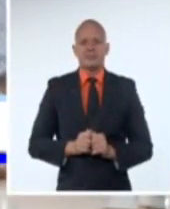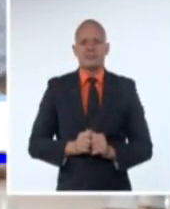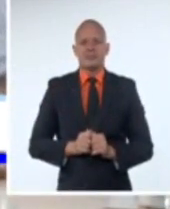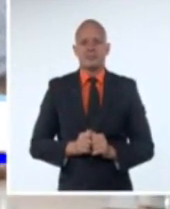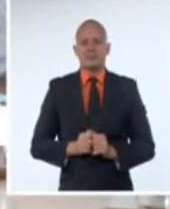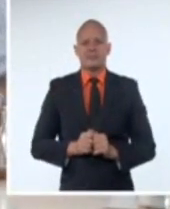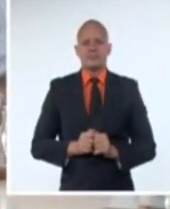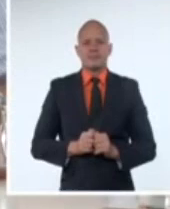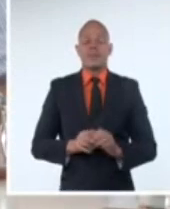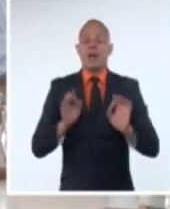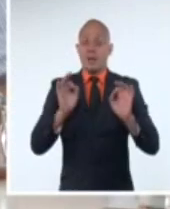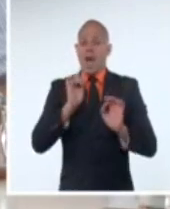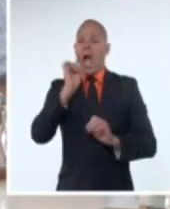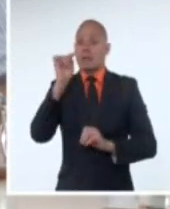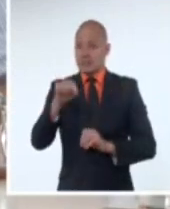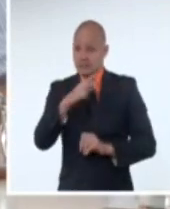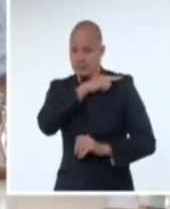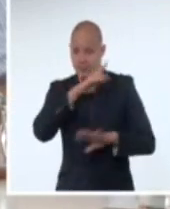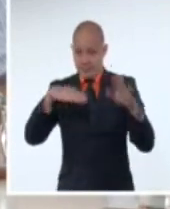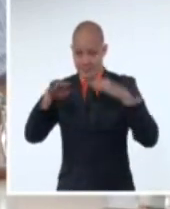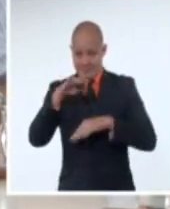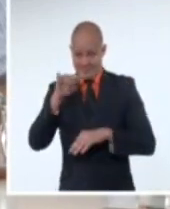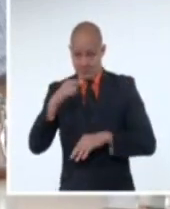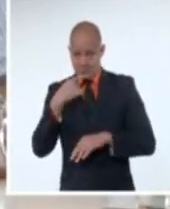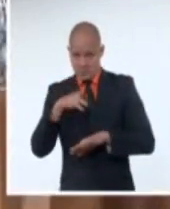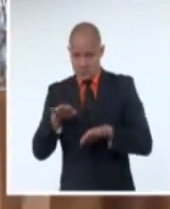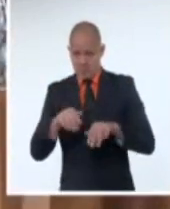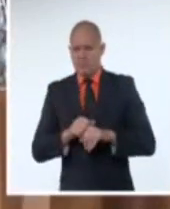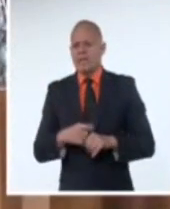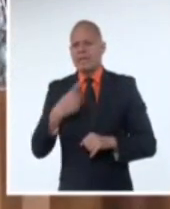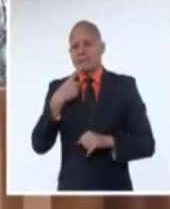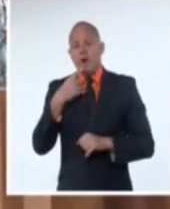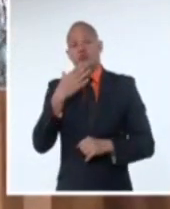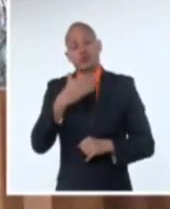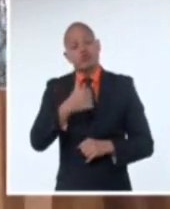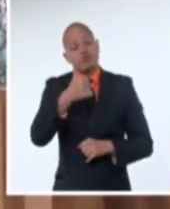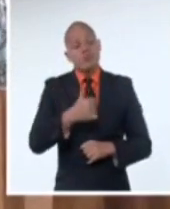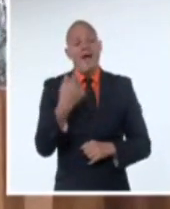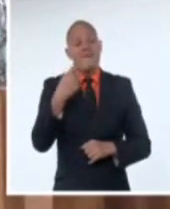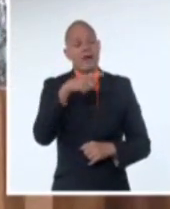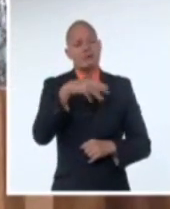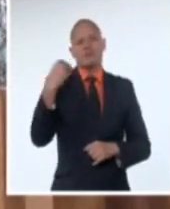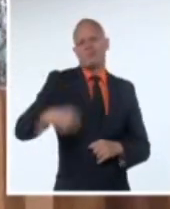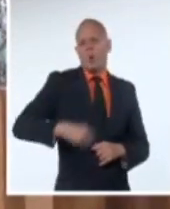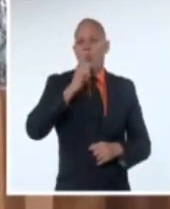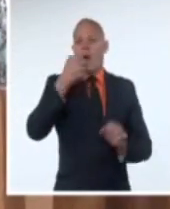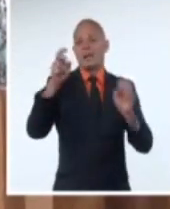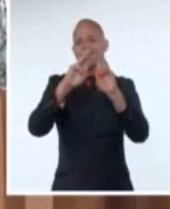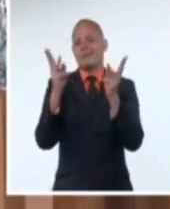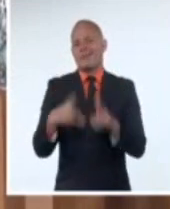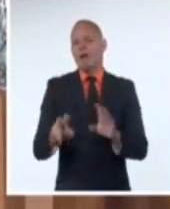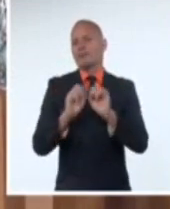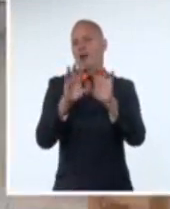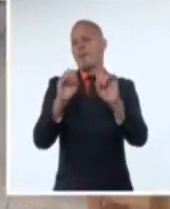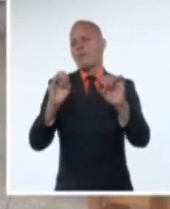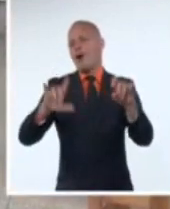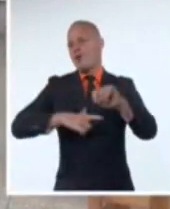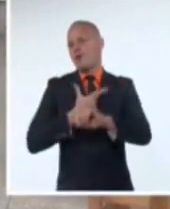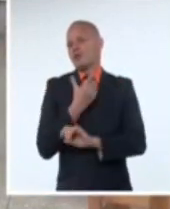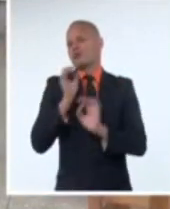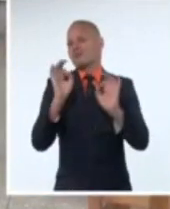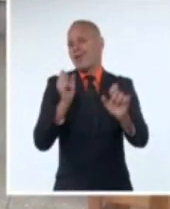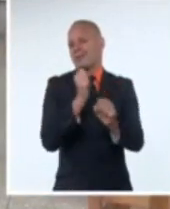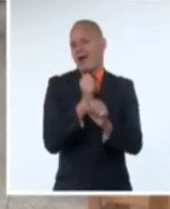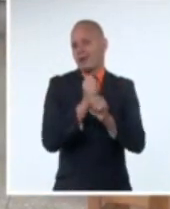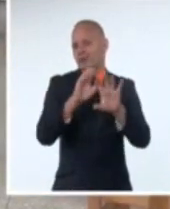El titular del sector resaltó además la importancia de la virtualidad para visibilizar y promover el trabajo artístico, conoció de